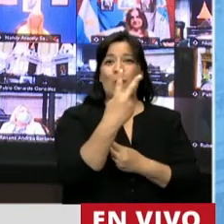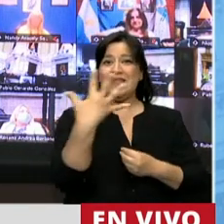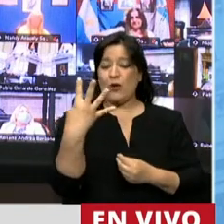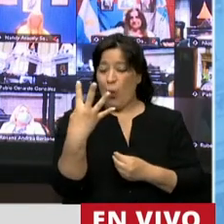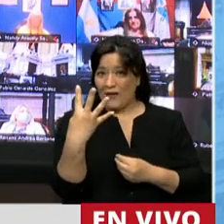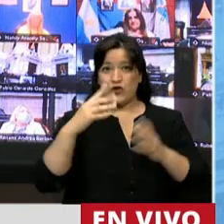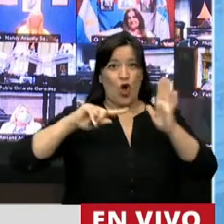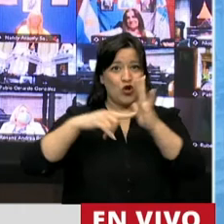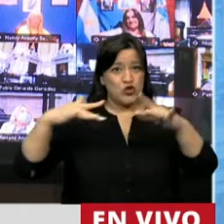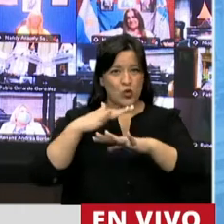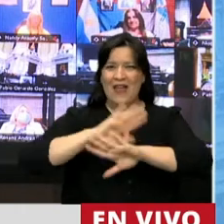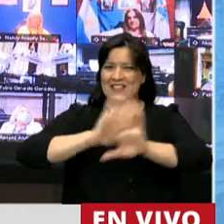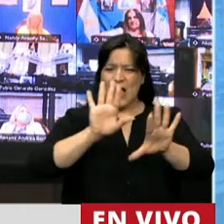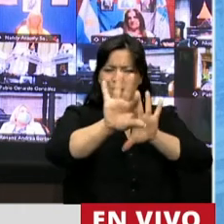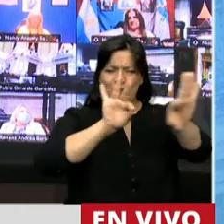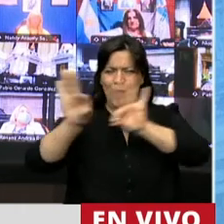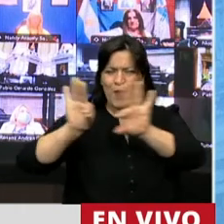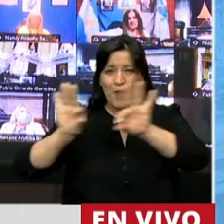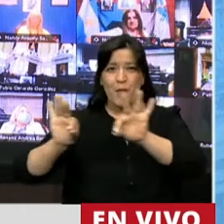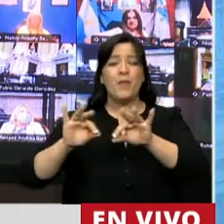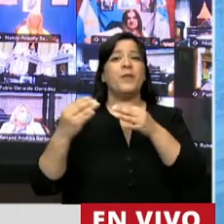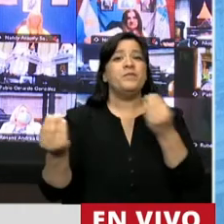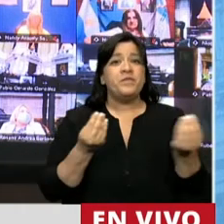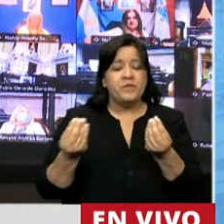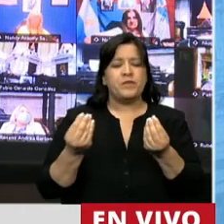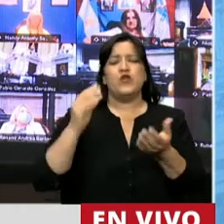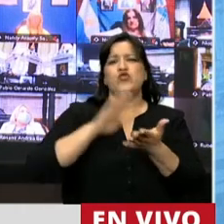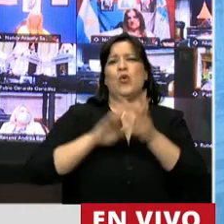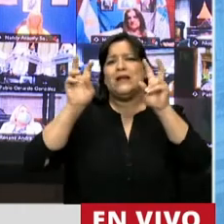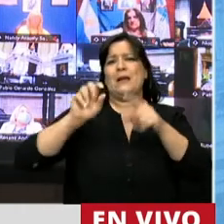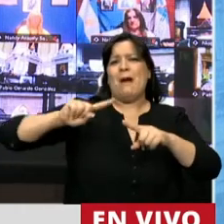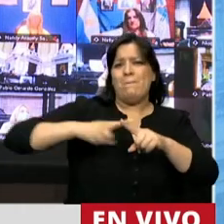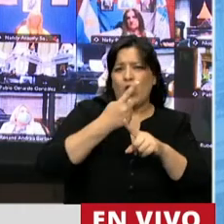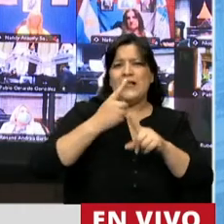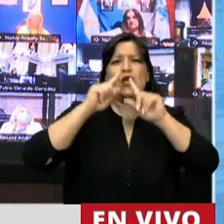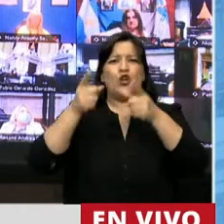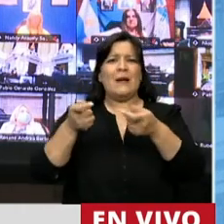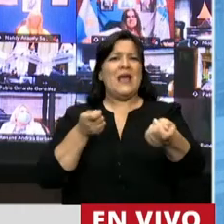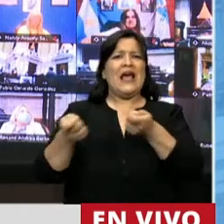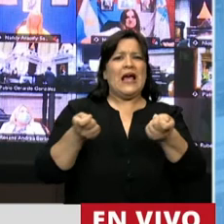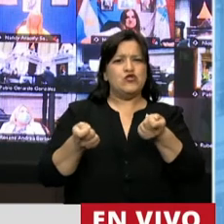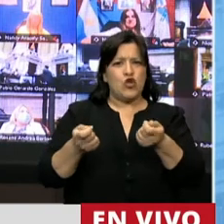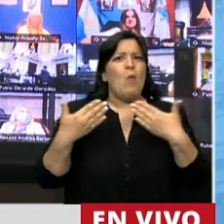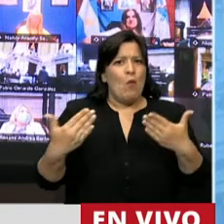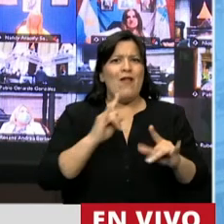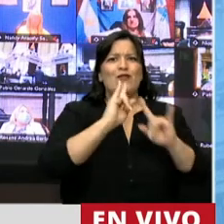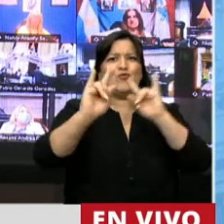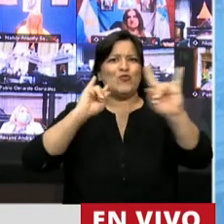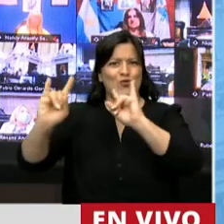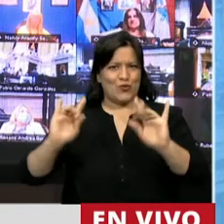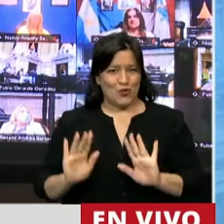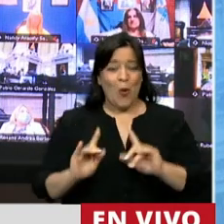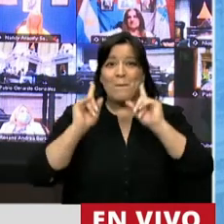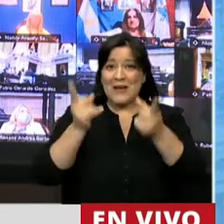que se han seleccionado en el ámbito tanto político como en la gestión de nuestro país. Entre esas 24